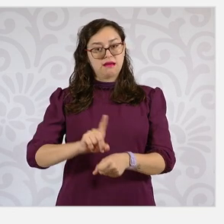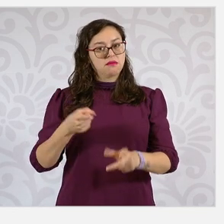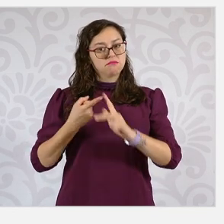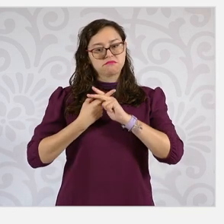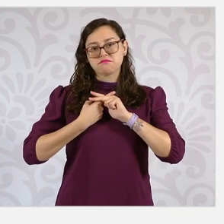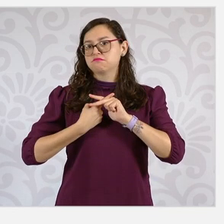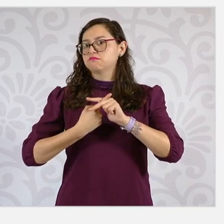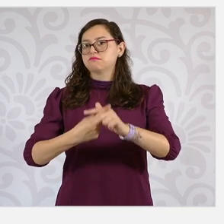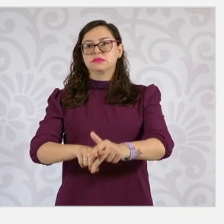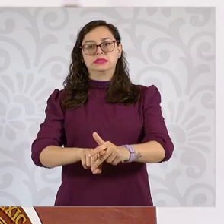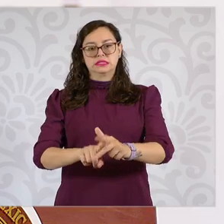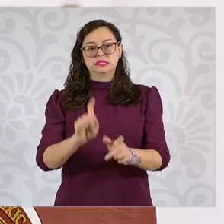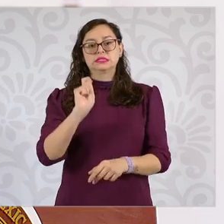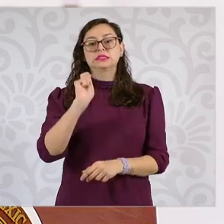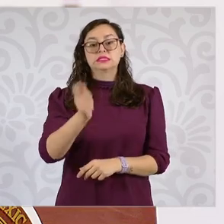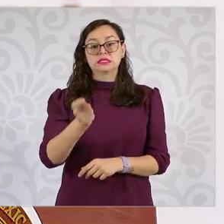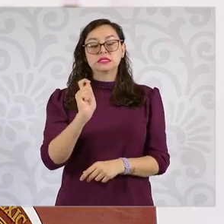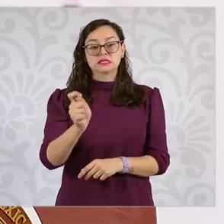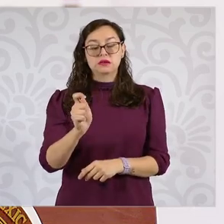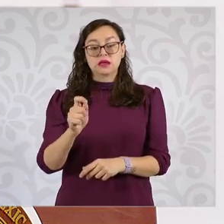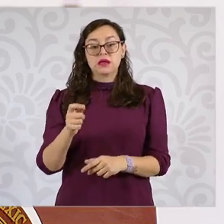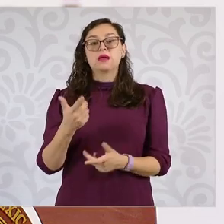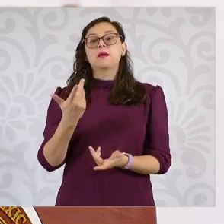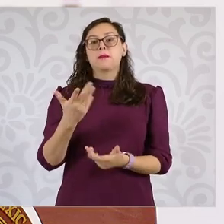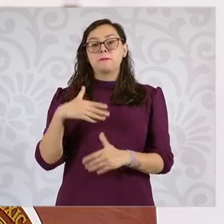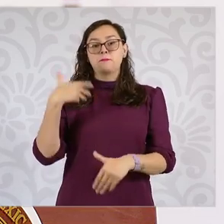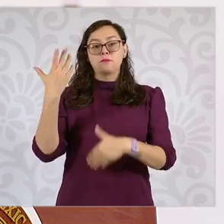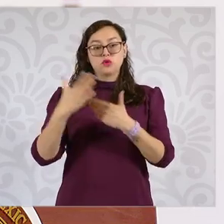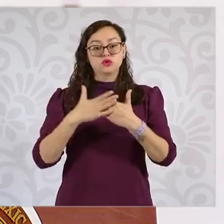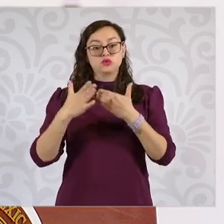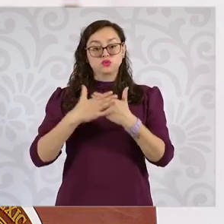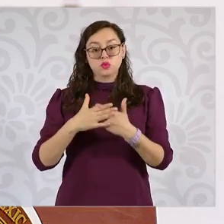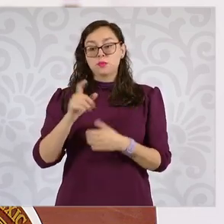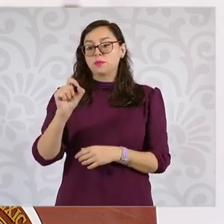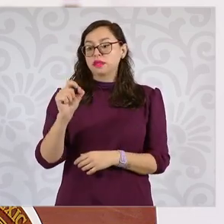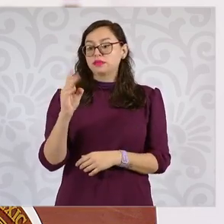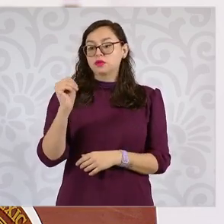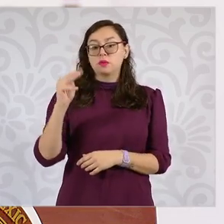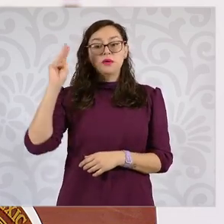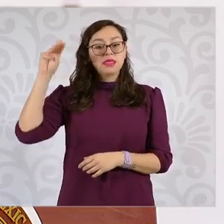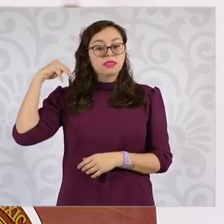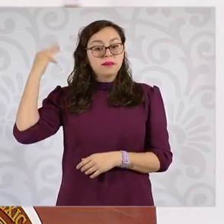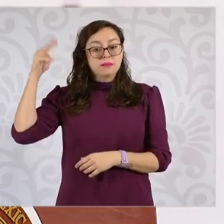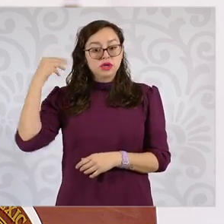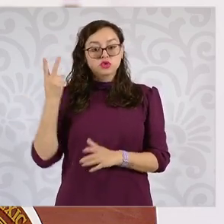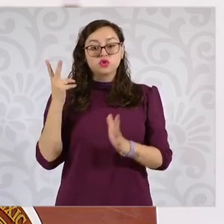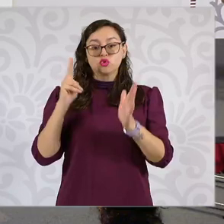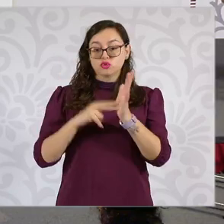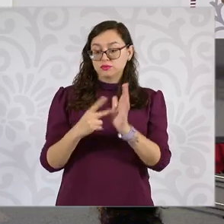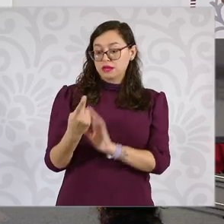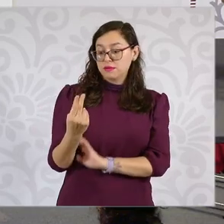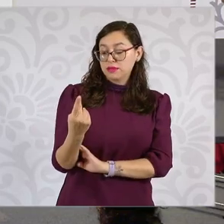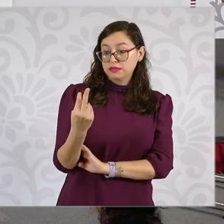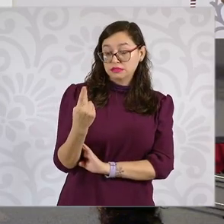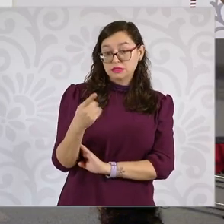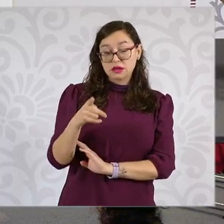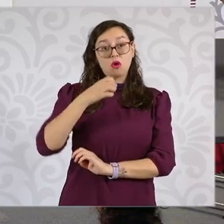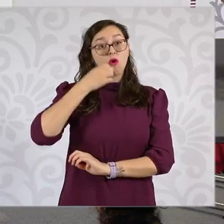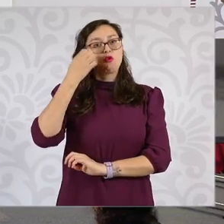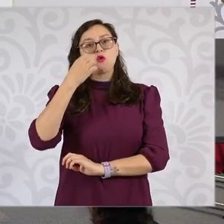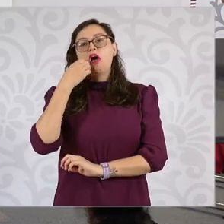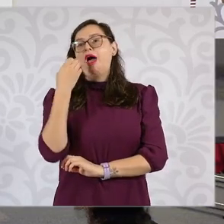es decir, el próximo 29 de marzo del 2025 ya será obligatorio